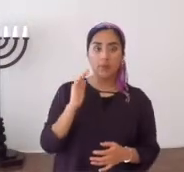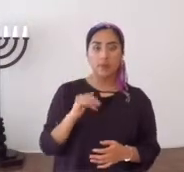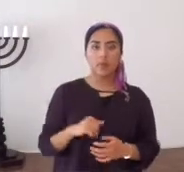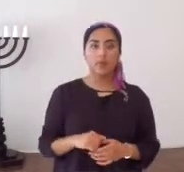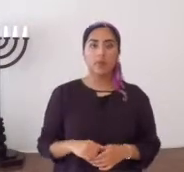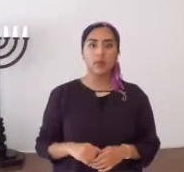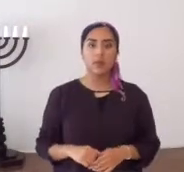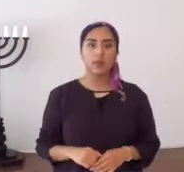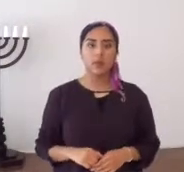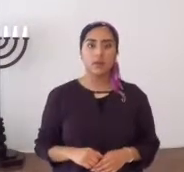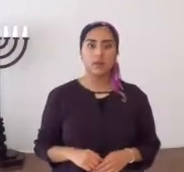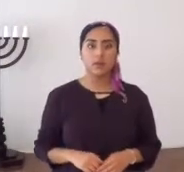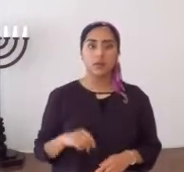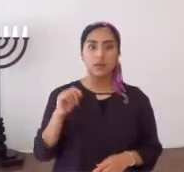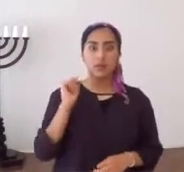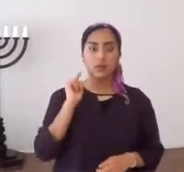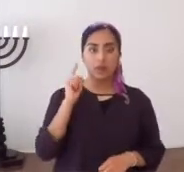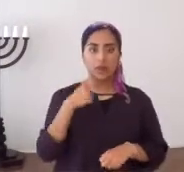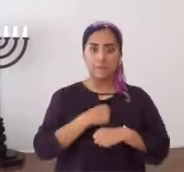Elohim, hace,